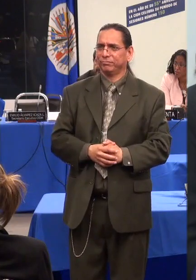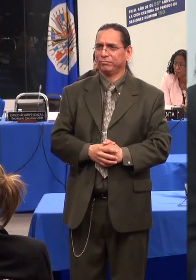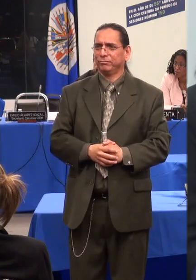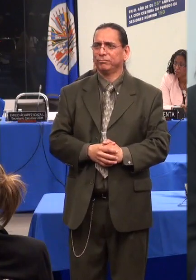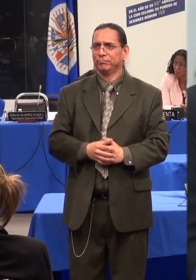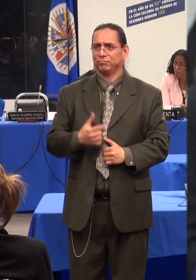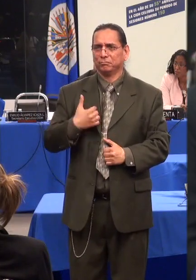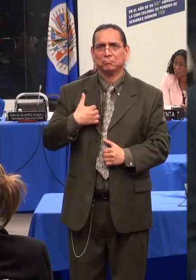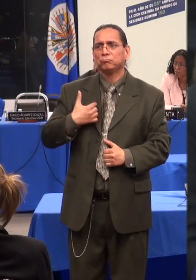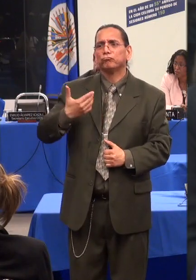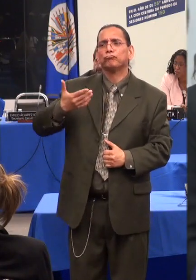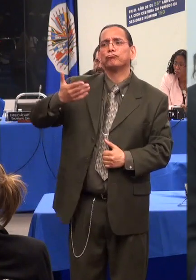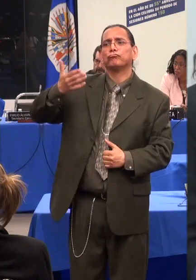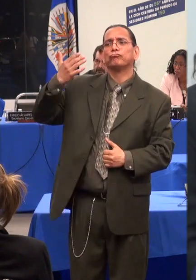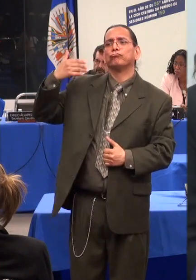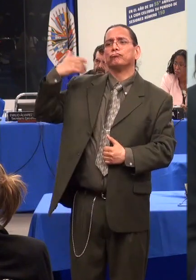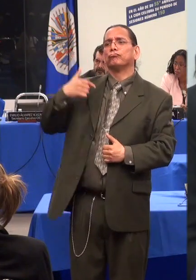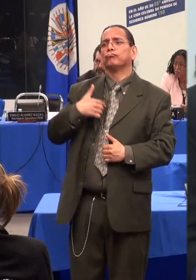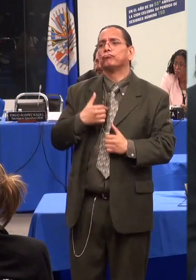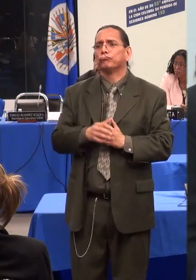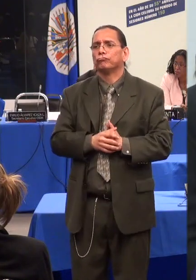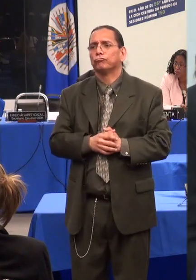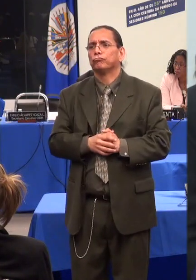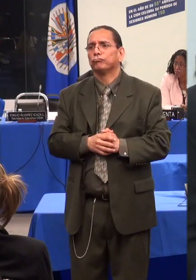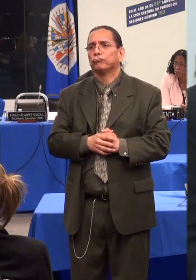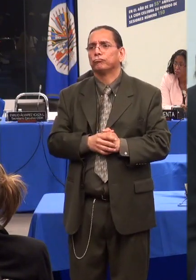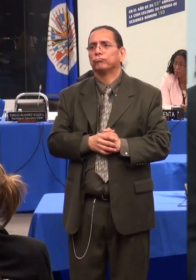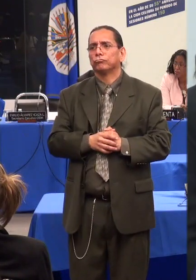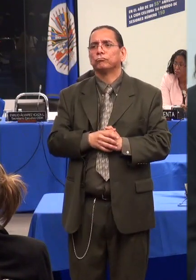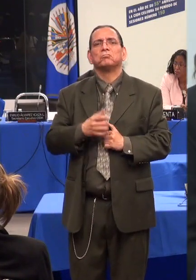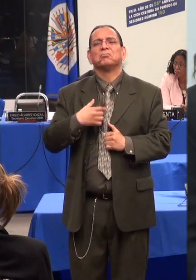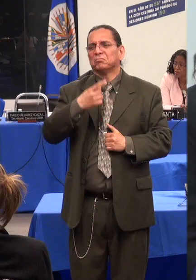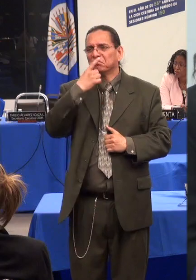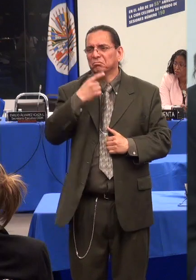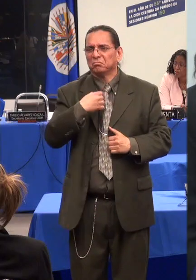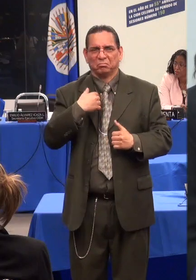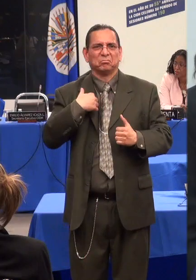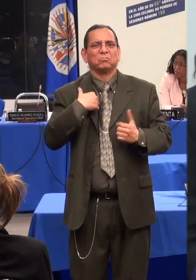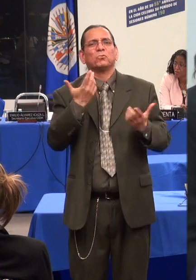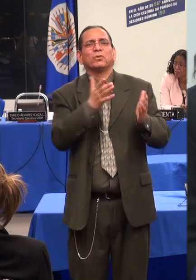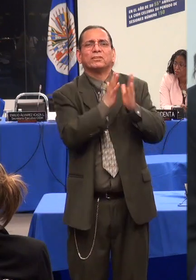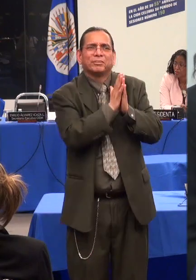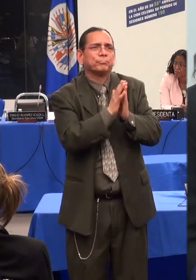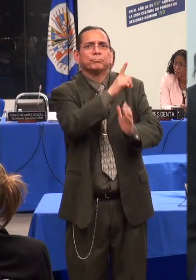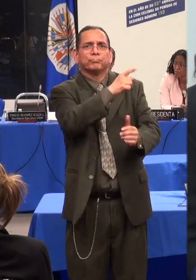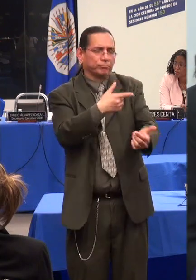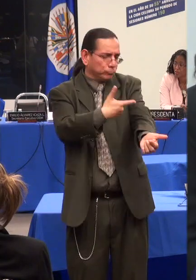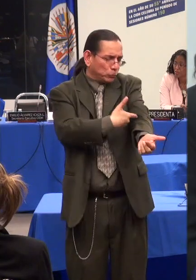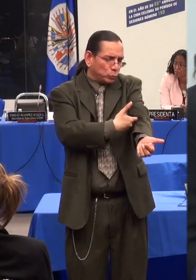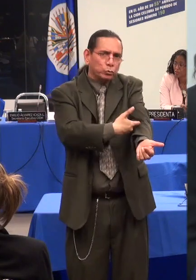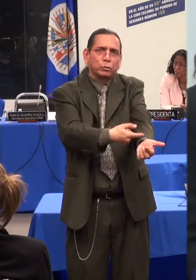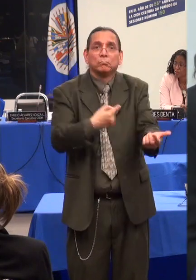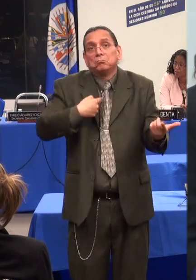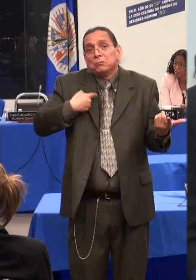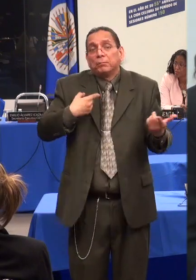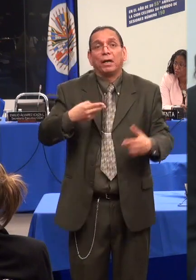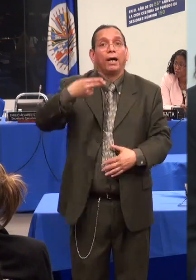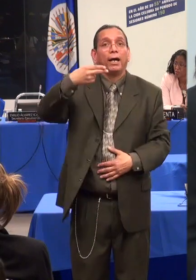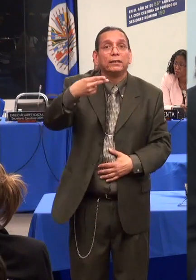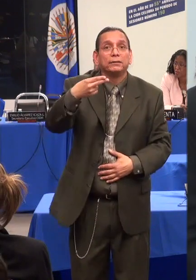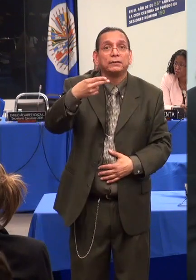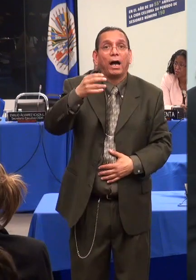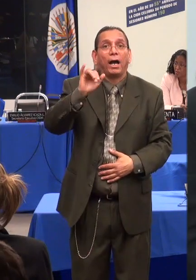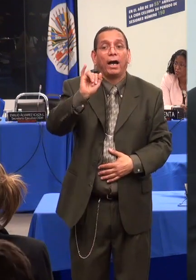Cuando tuve la última cita de citología, la ginecóloga además de lastimarme con el espéculo, no respetó mi derecho a la